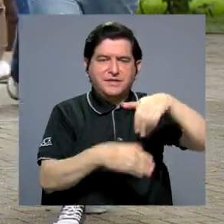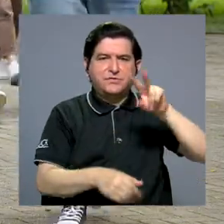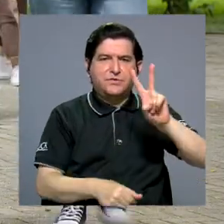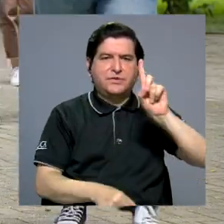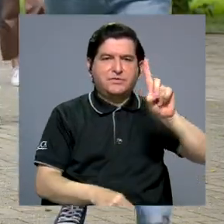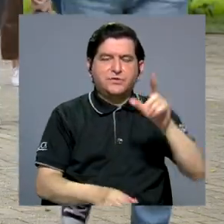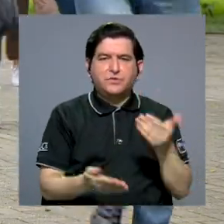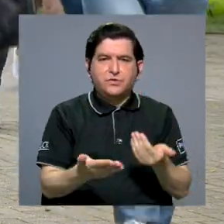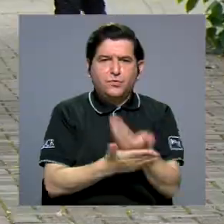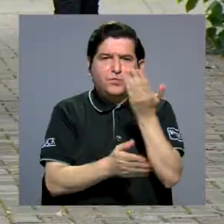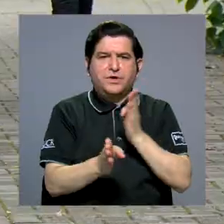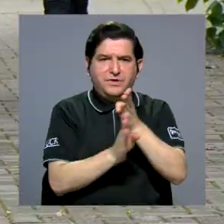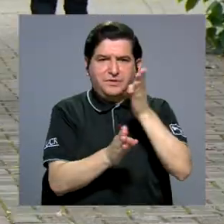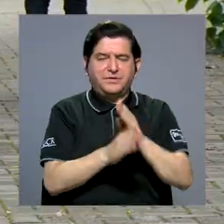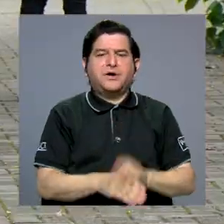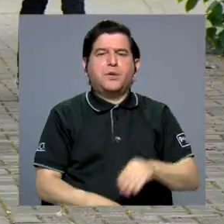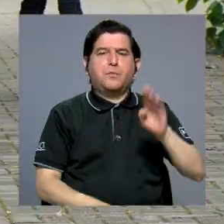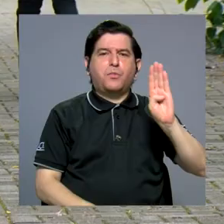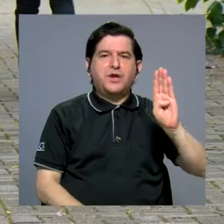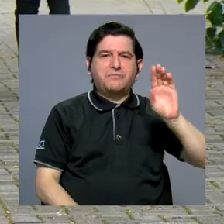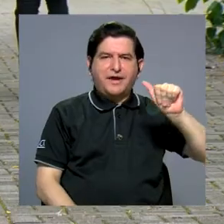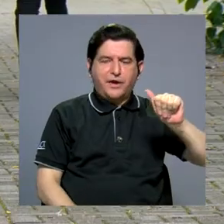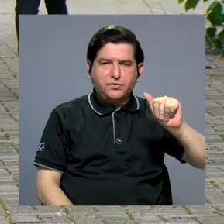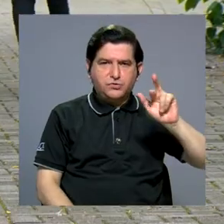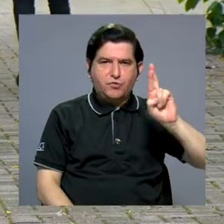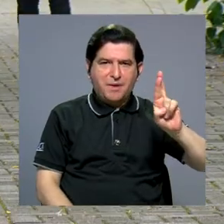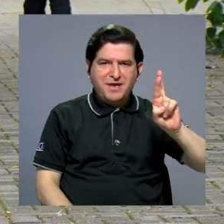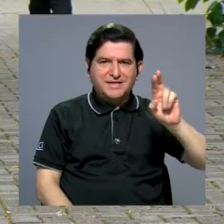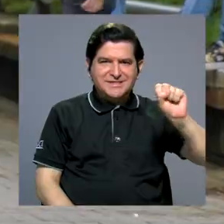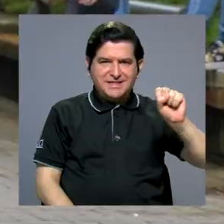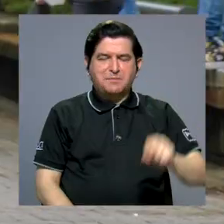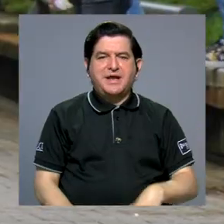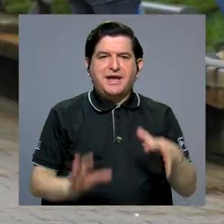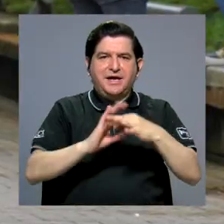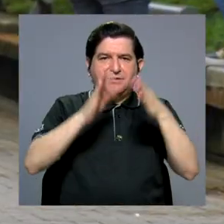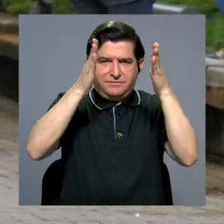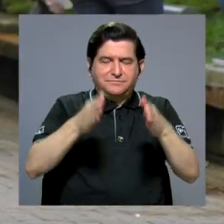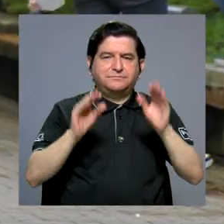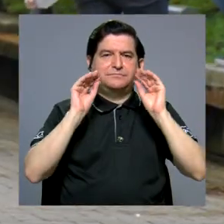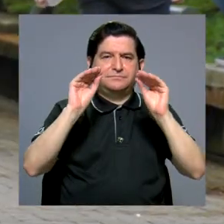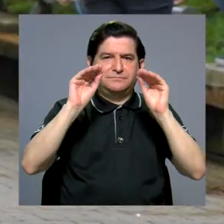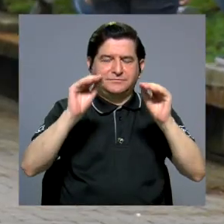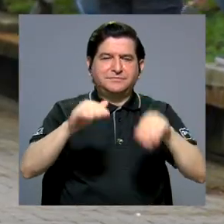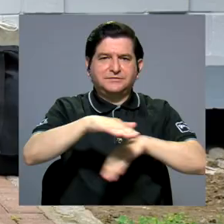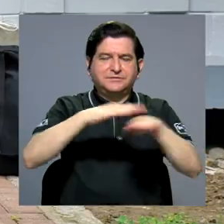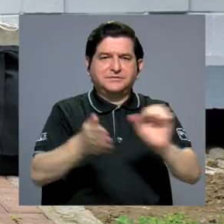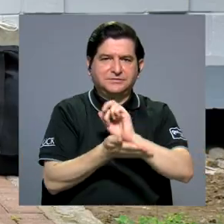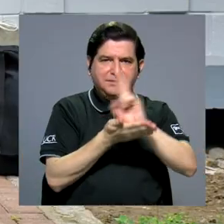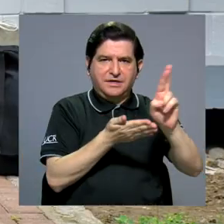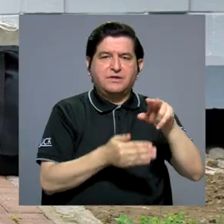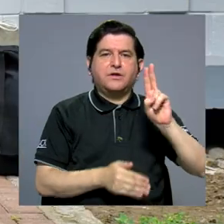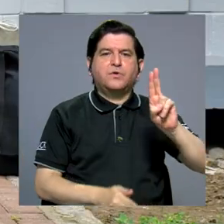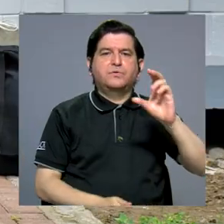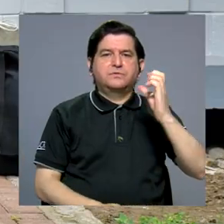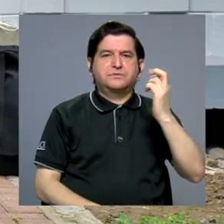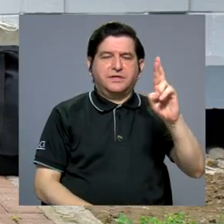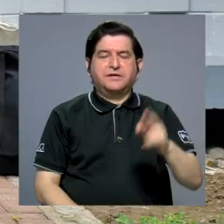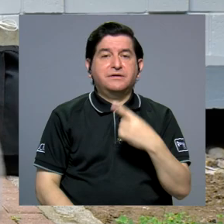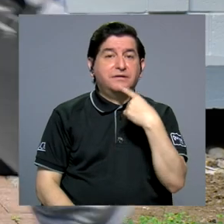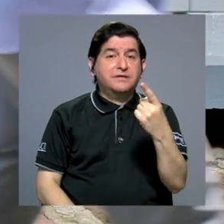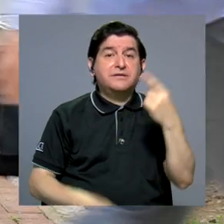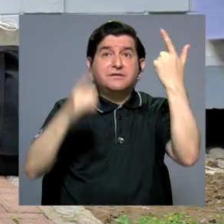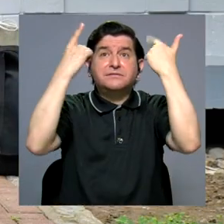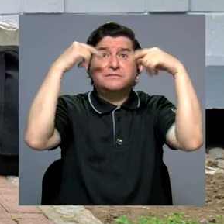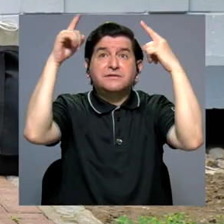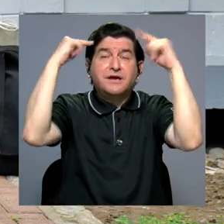nuevas carreras. Bolívar Alonso Ramírez Santa María, coordinador de docencia de la sede de Occidente de la UCR, le atribuye